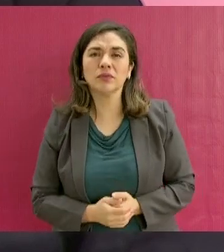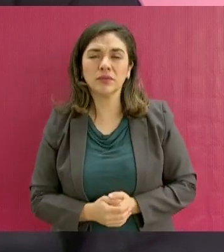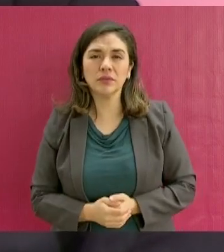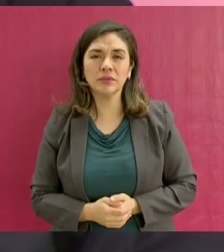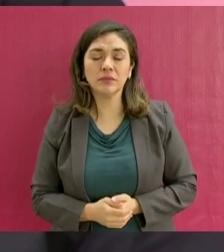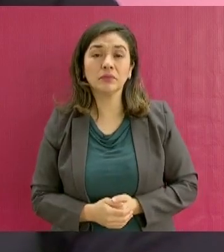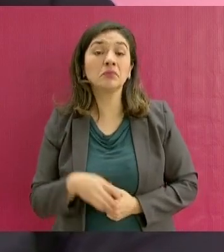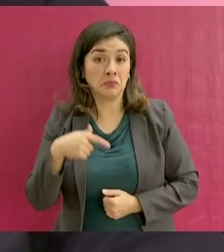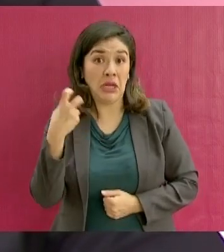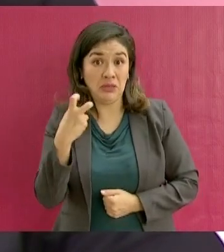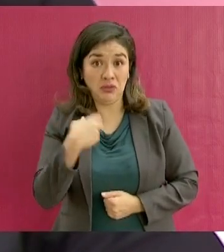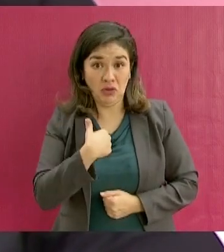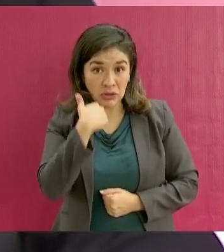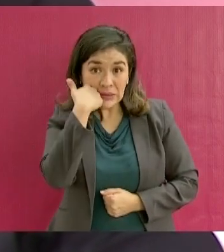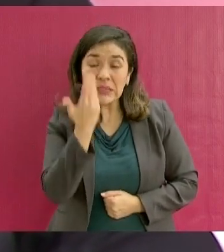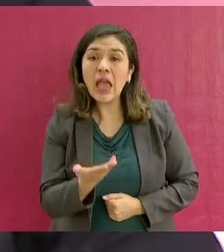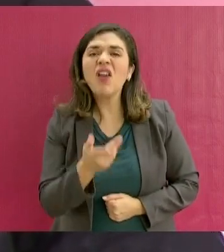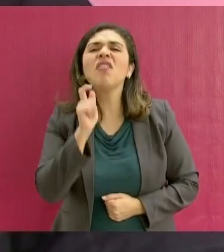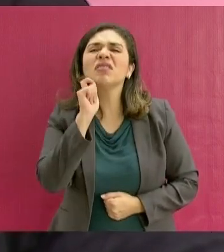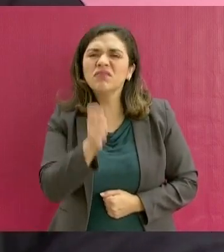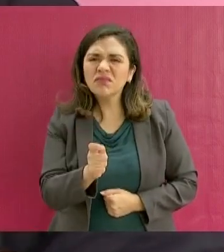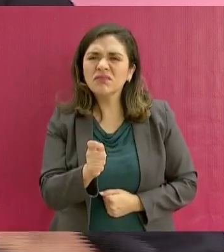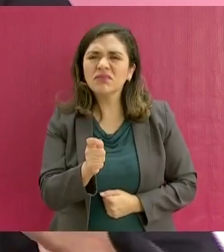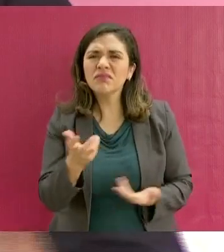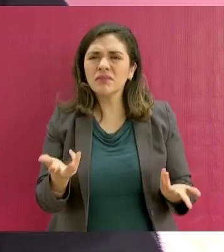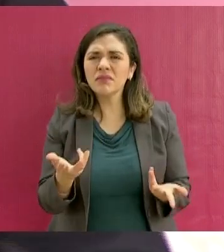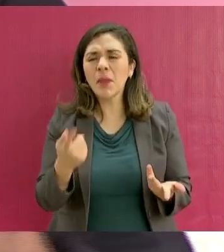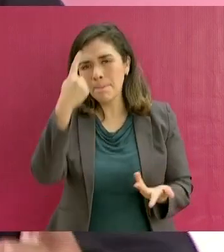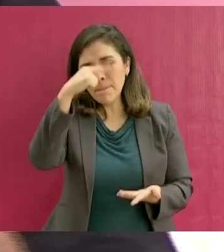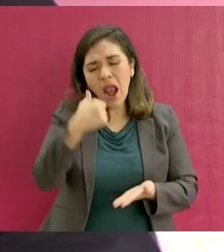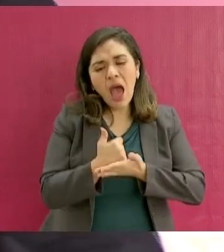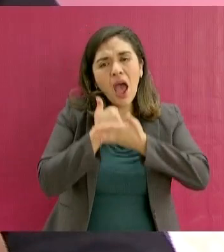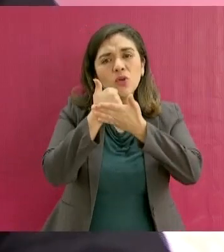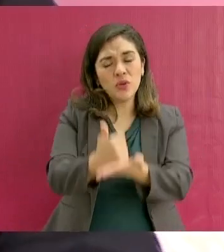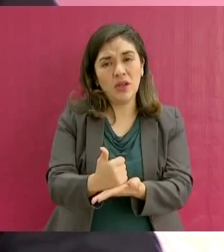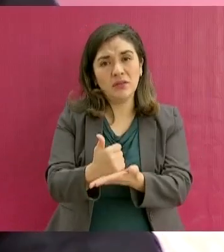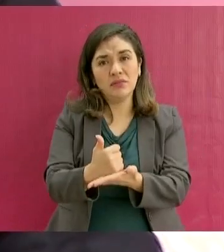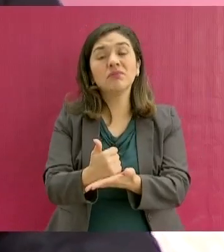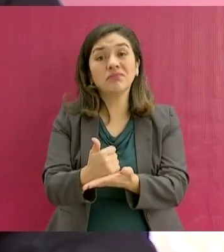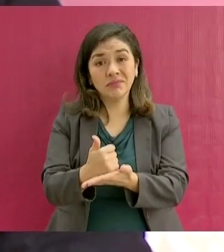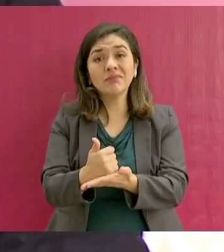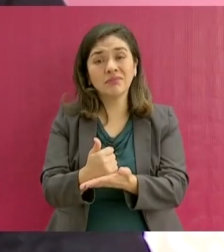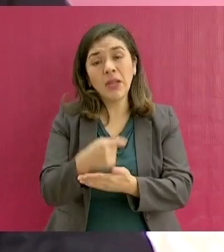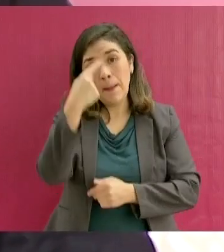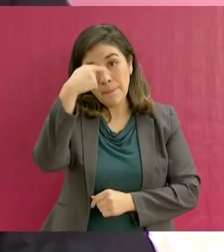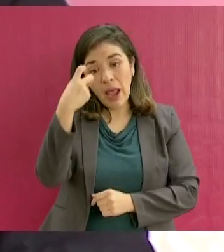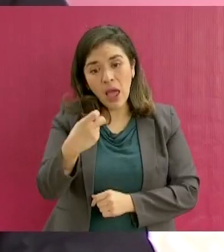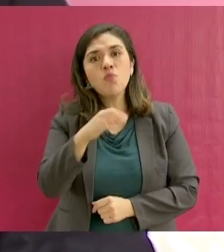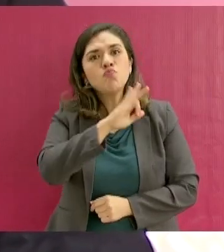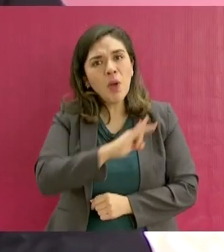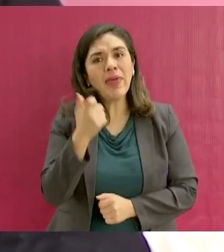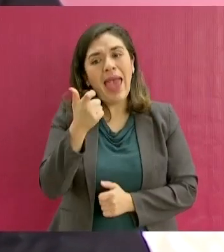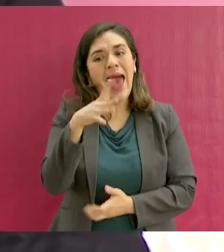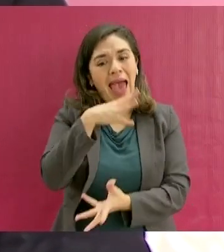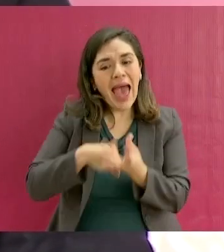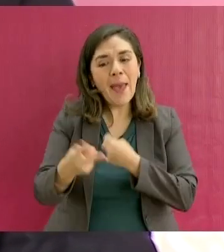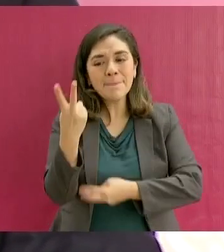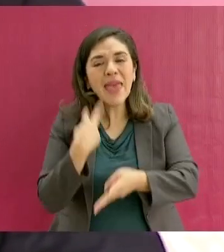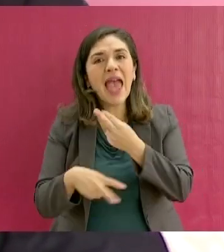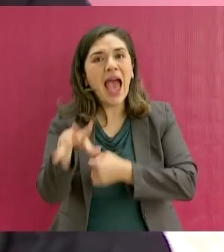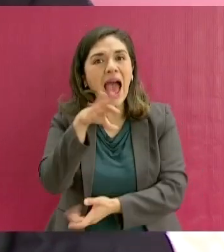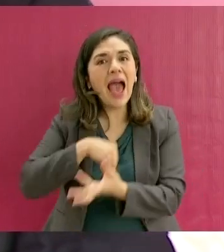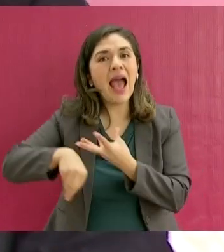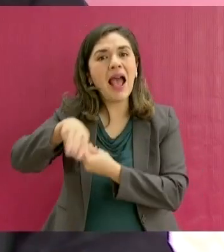El propósito es ayudar para que se tengan ingresos y se